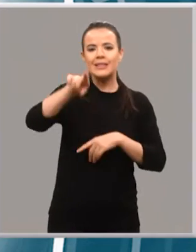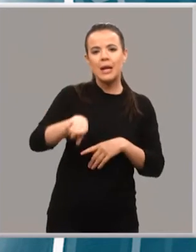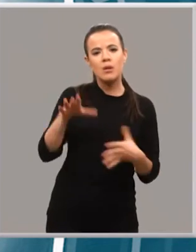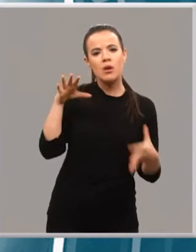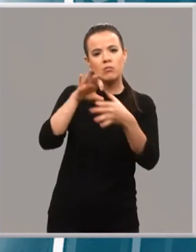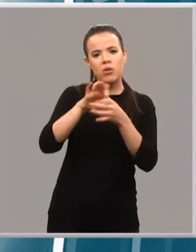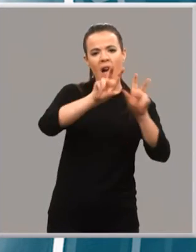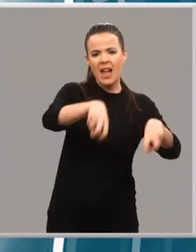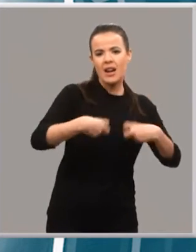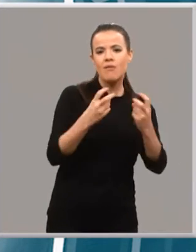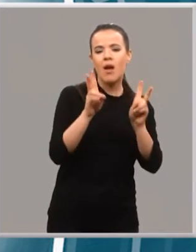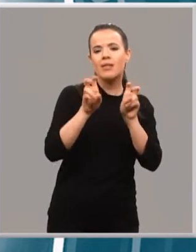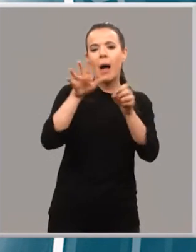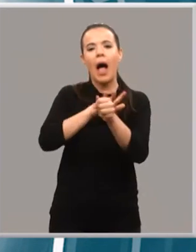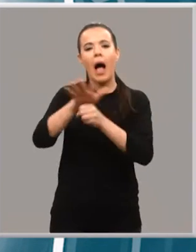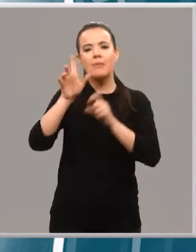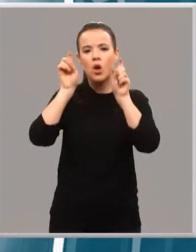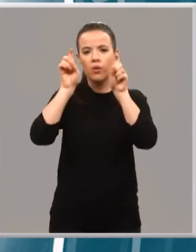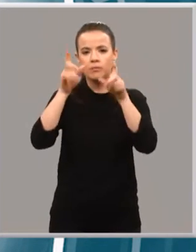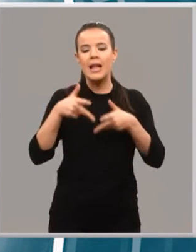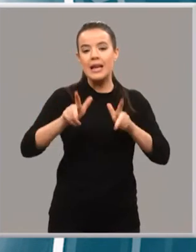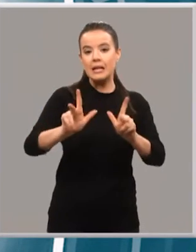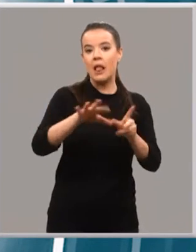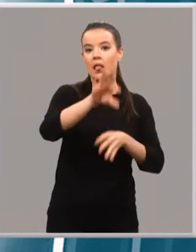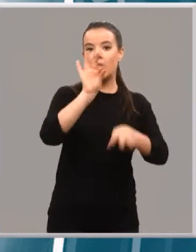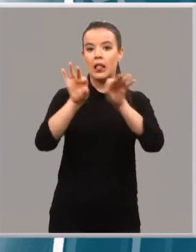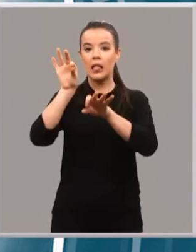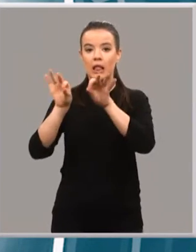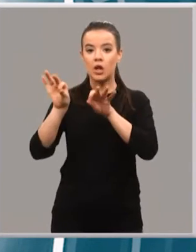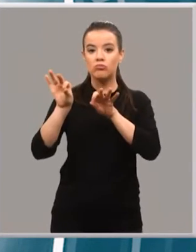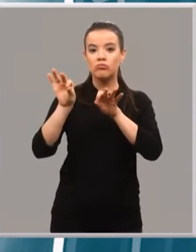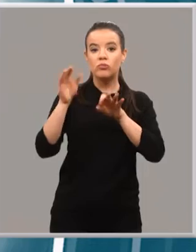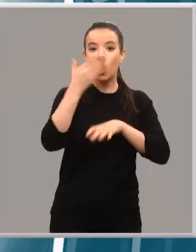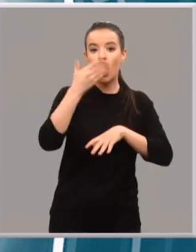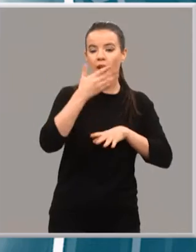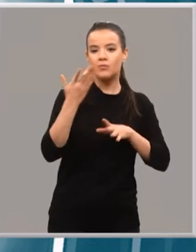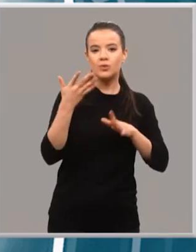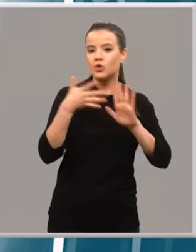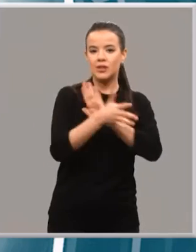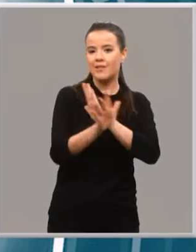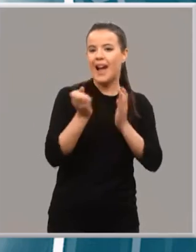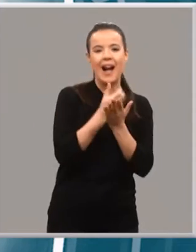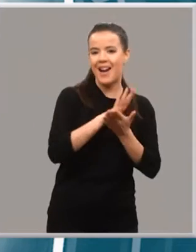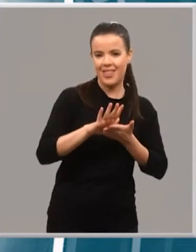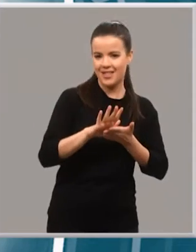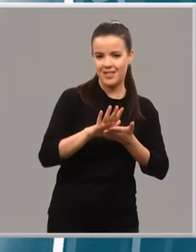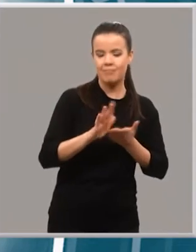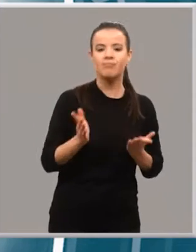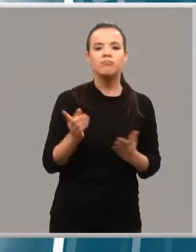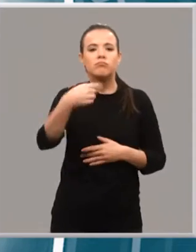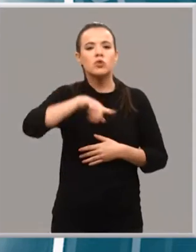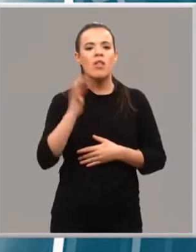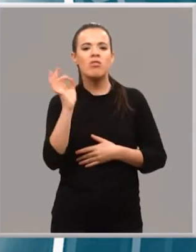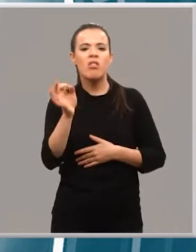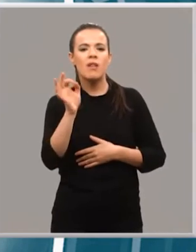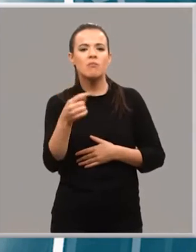previstas en materia educativa. La libre elección de centro no implica necesariamente que sea de forma gratuita. Deberíamos decir